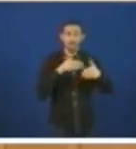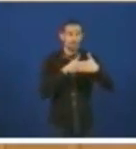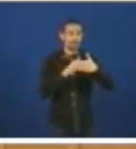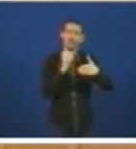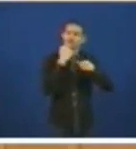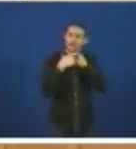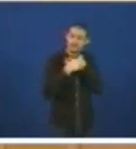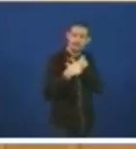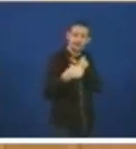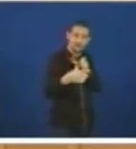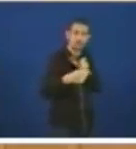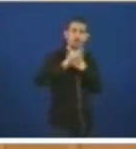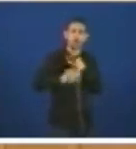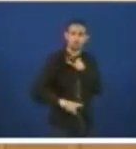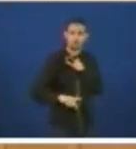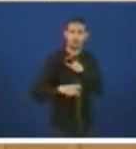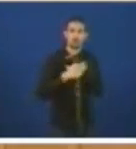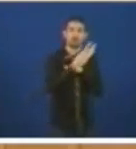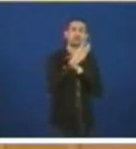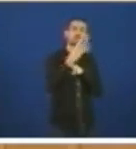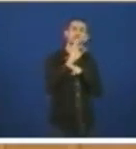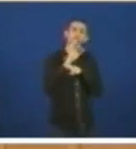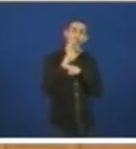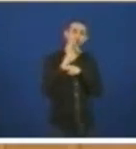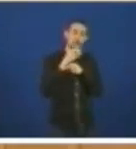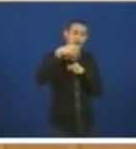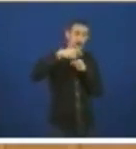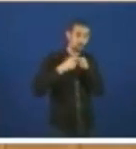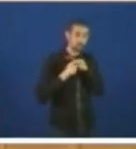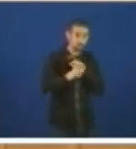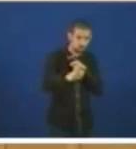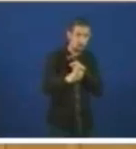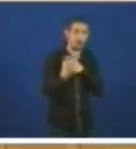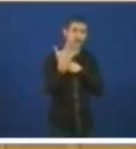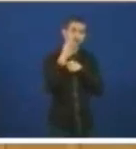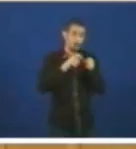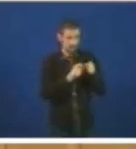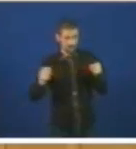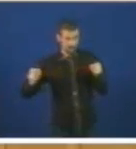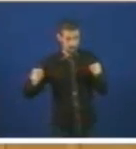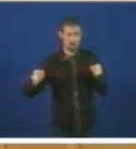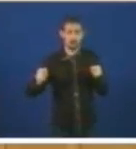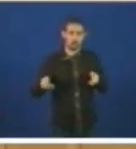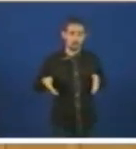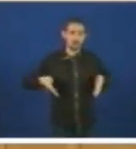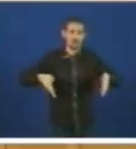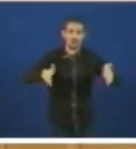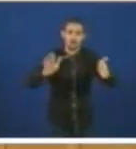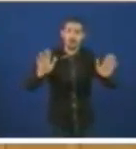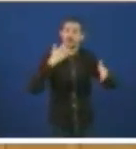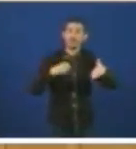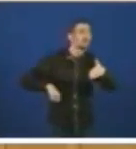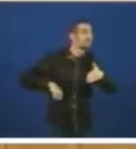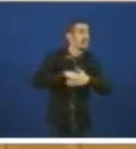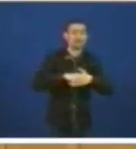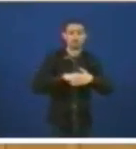na Ría de Ferrol son de 750 metros de eslora e 50 de manga e ten tres diques máis de pequeno tamaño pero o dique máis grande